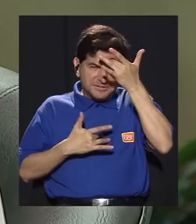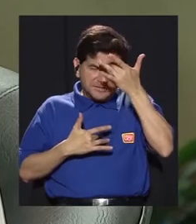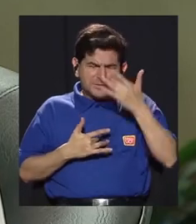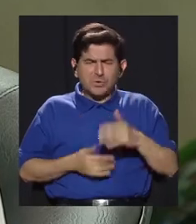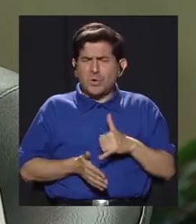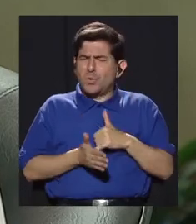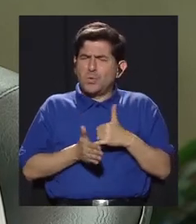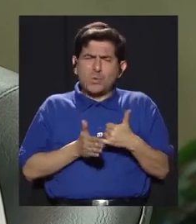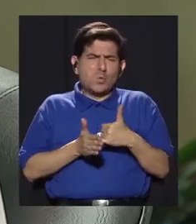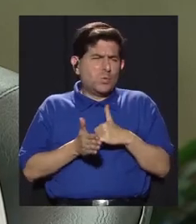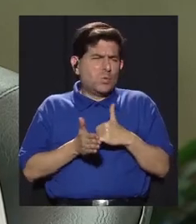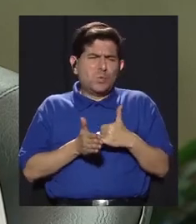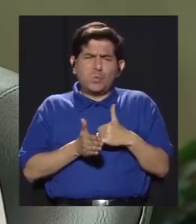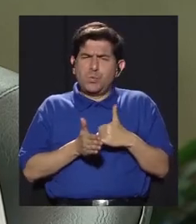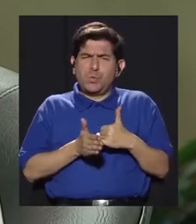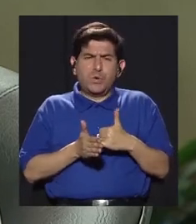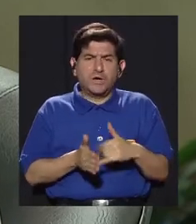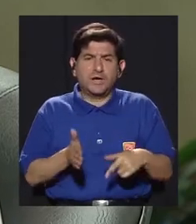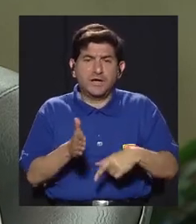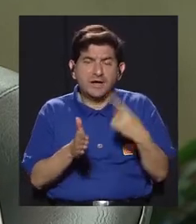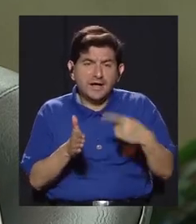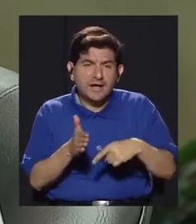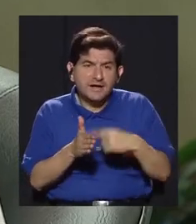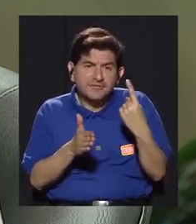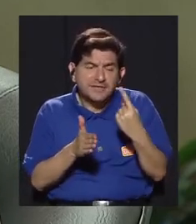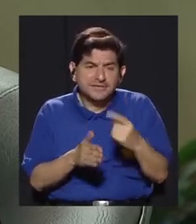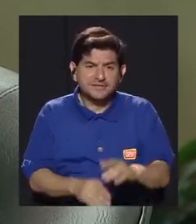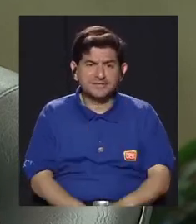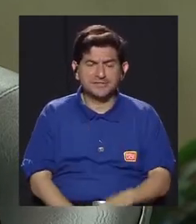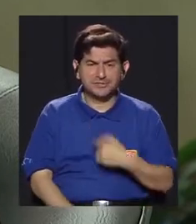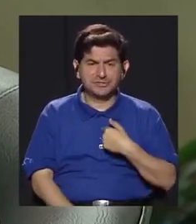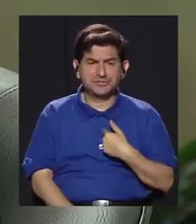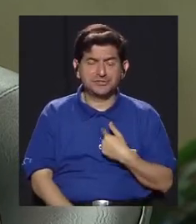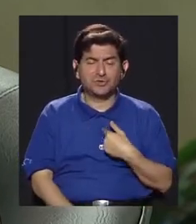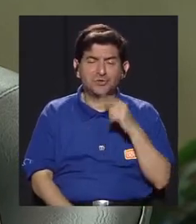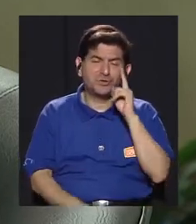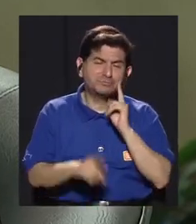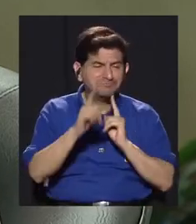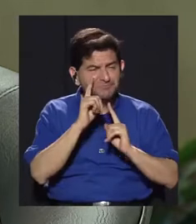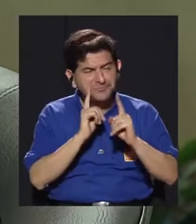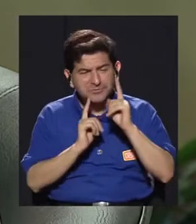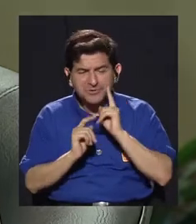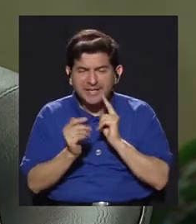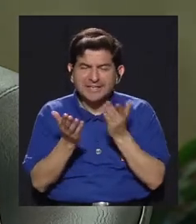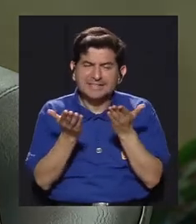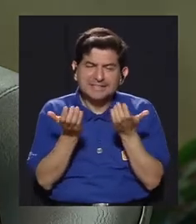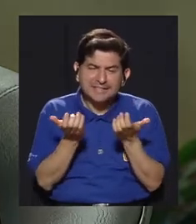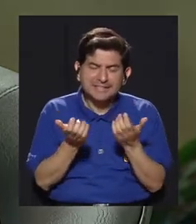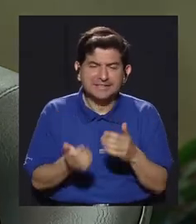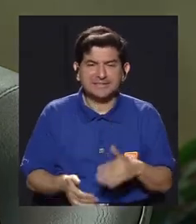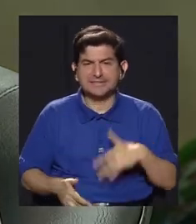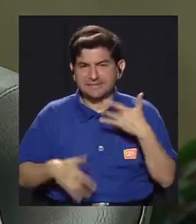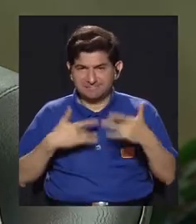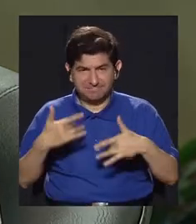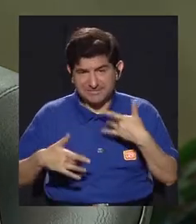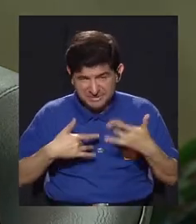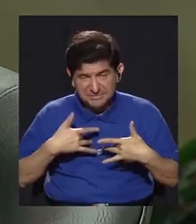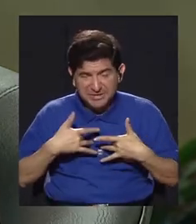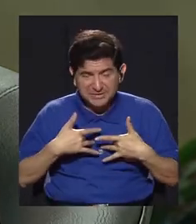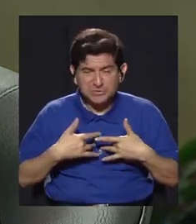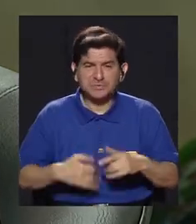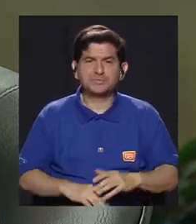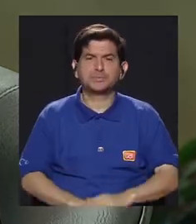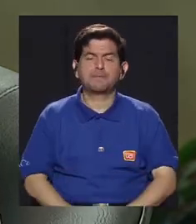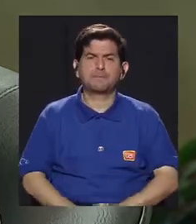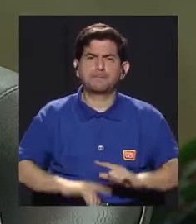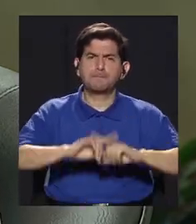entonces a veces me dan ganas de llorar o cosas así sentimentales pero